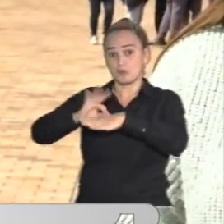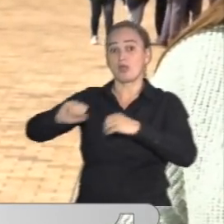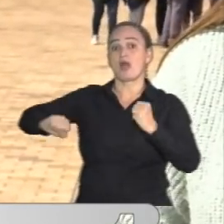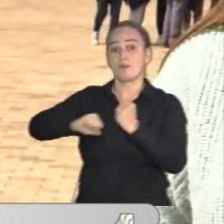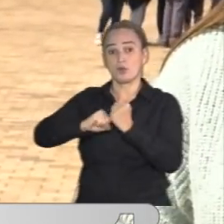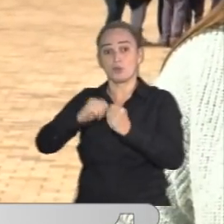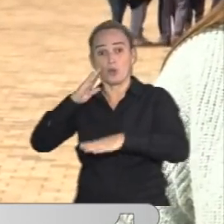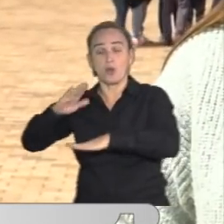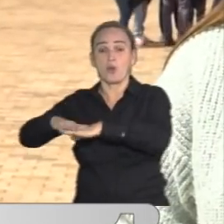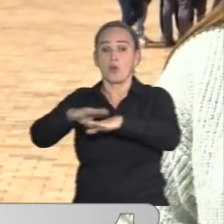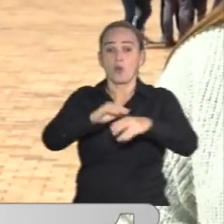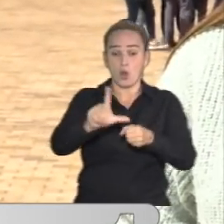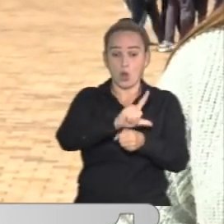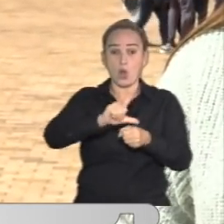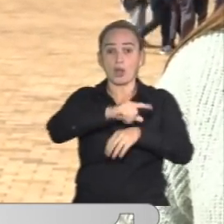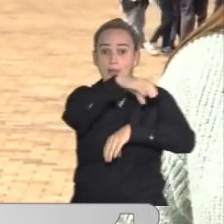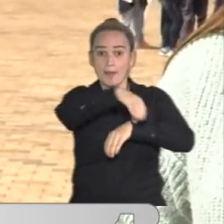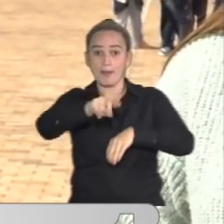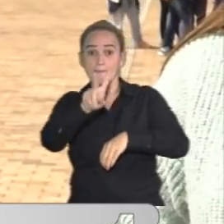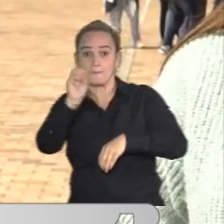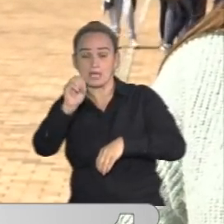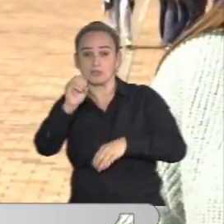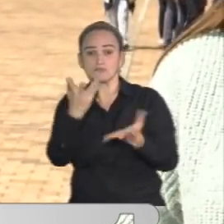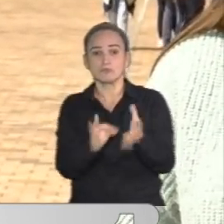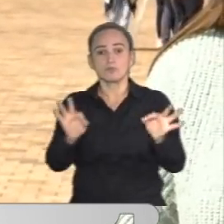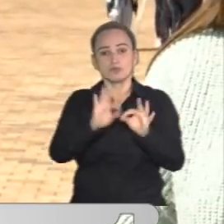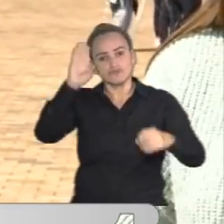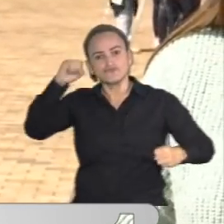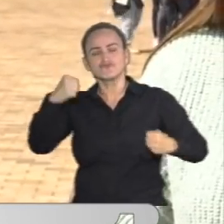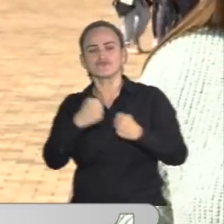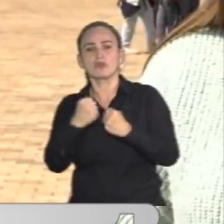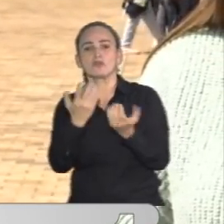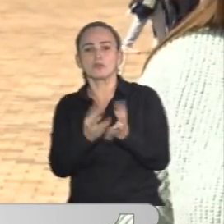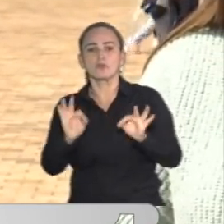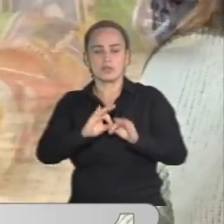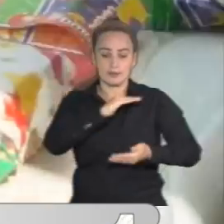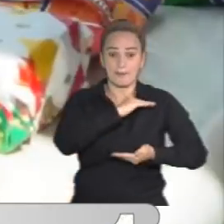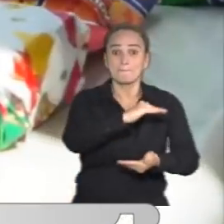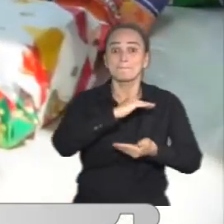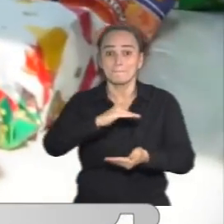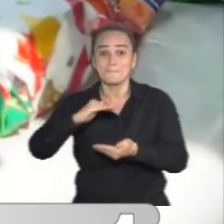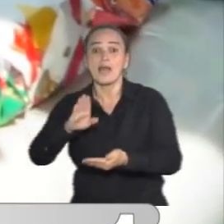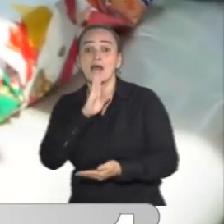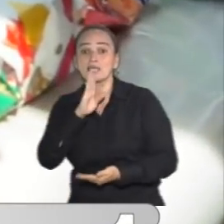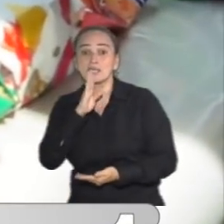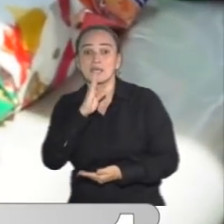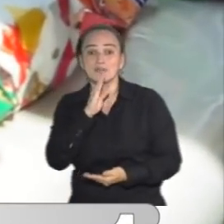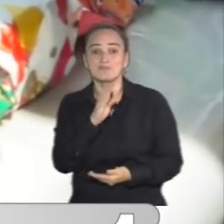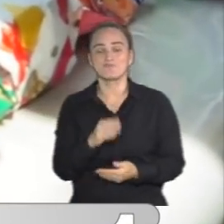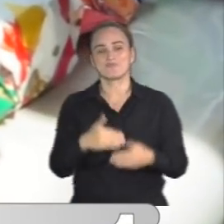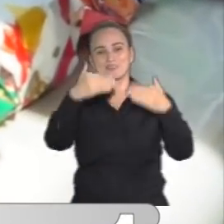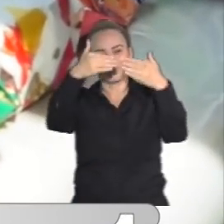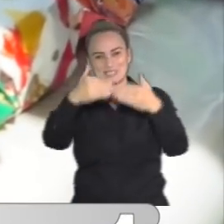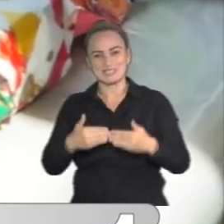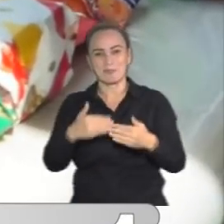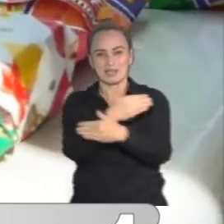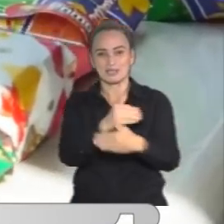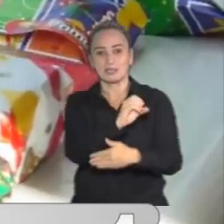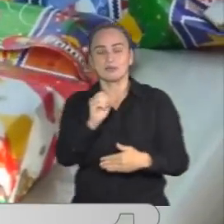pero hemos unido las 20 localidades de Bogotá para poder hacer entregas de regalos a la población con discapacidad.